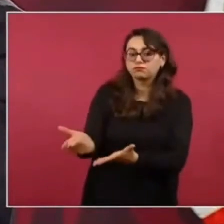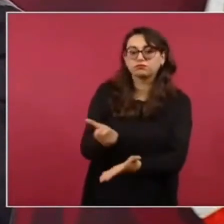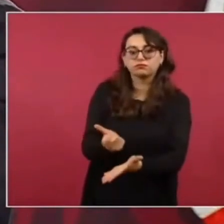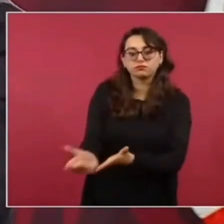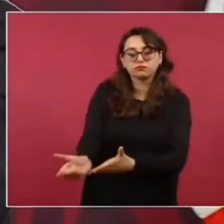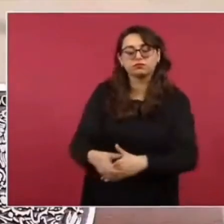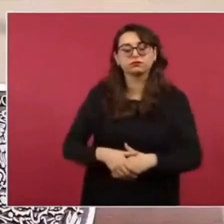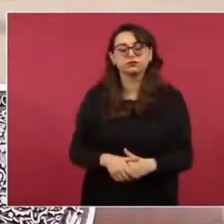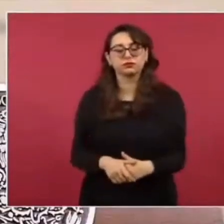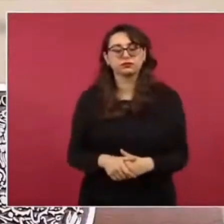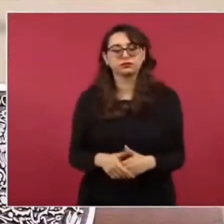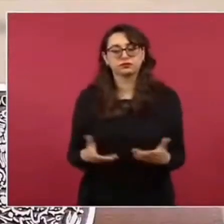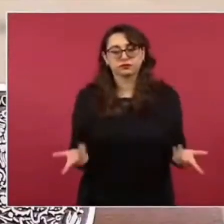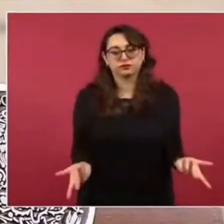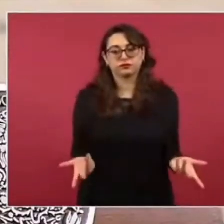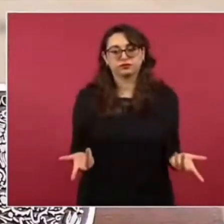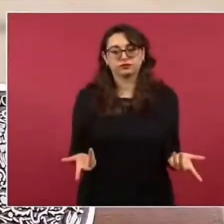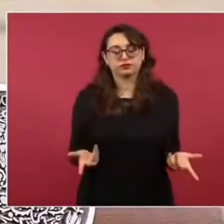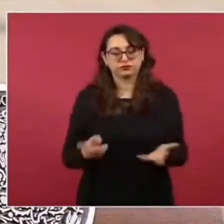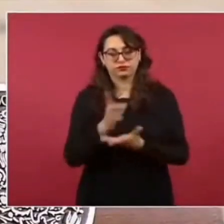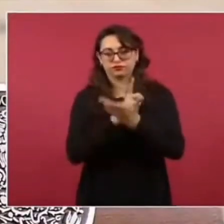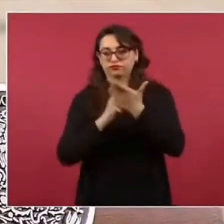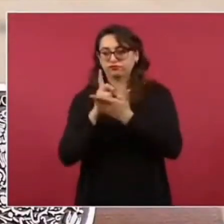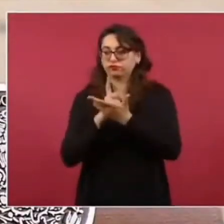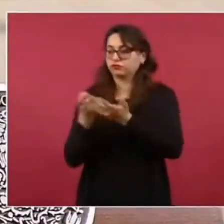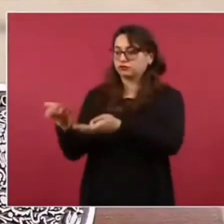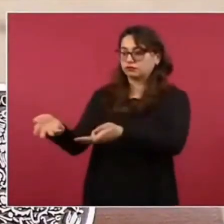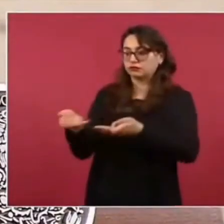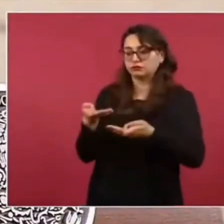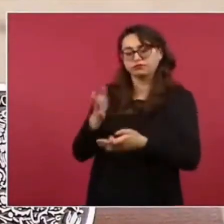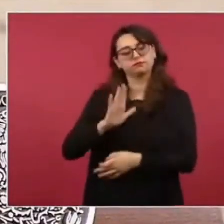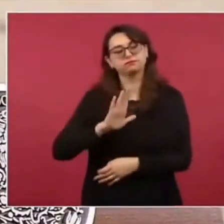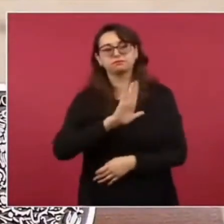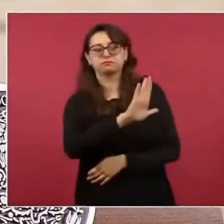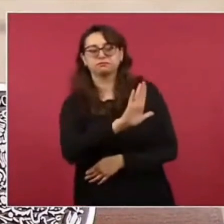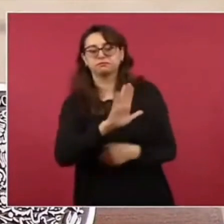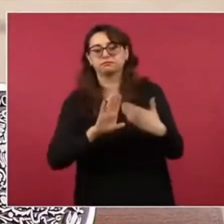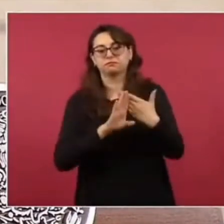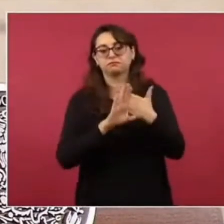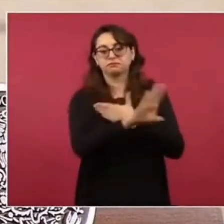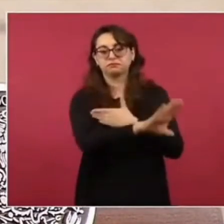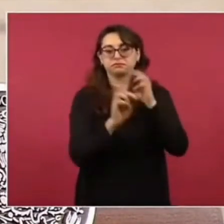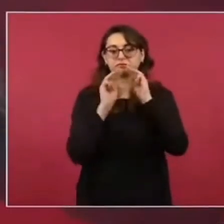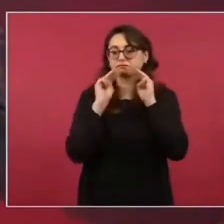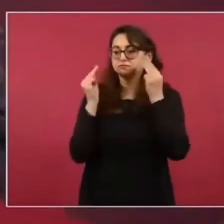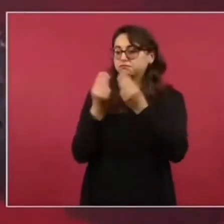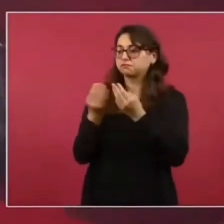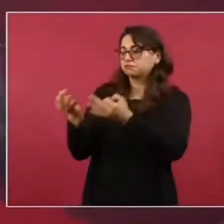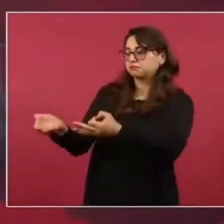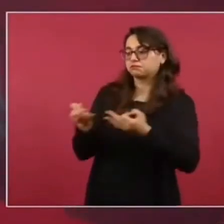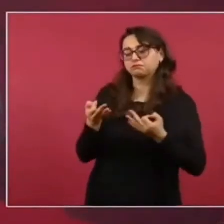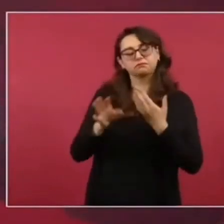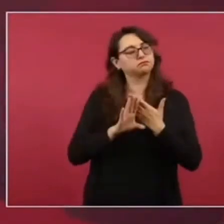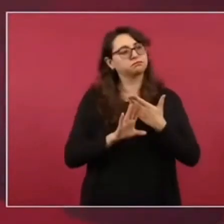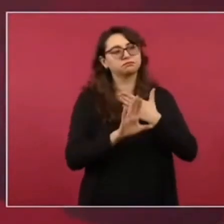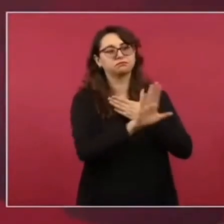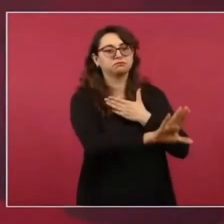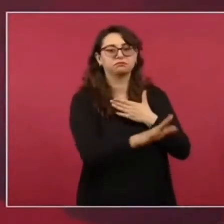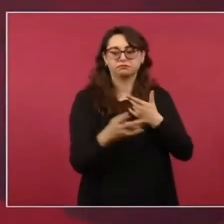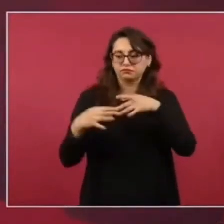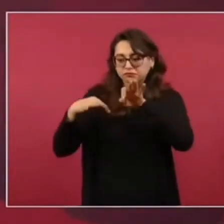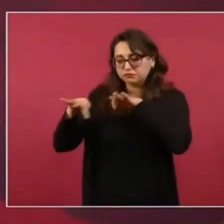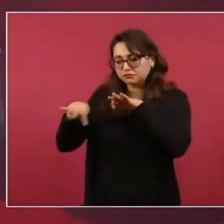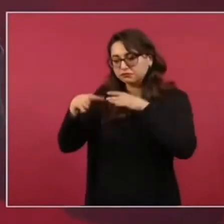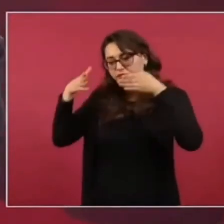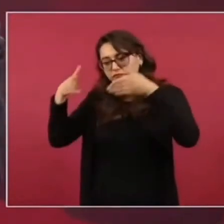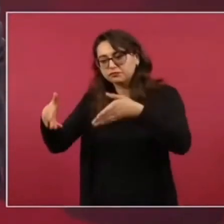para que no sean enganchados por las bandas de la delincuencia.